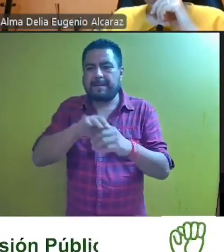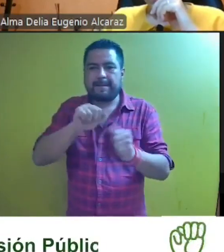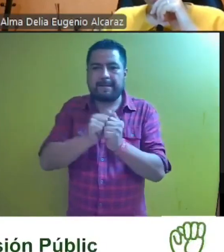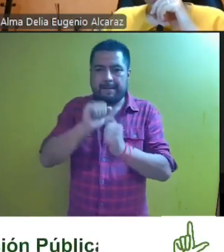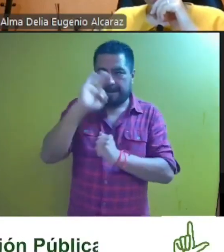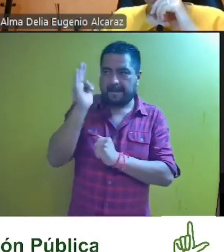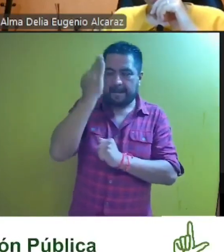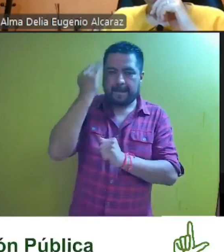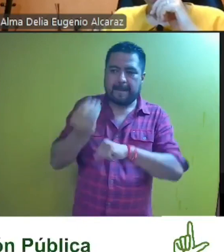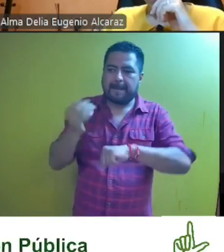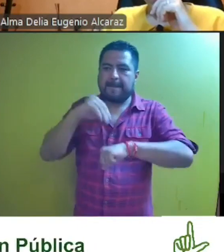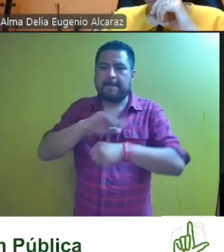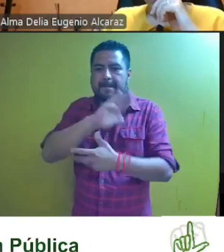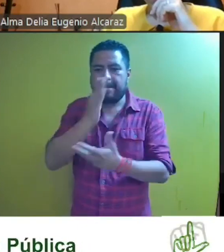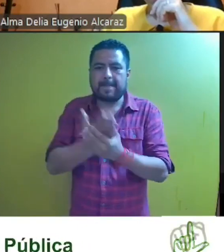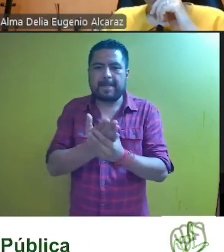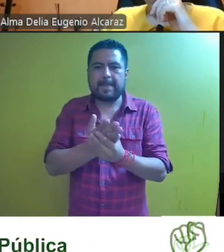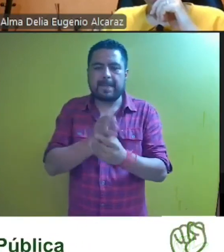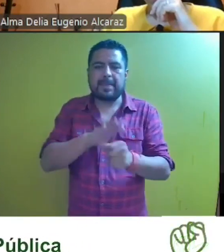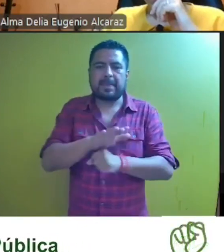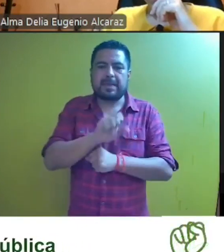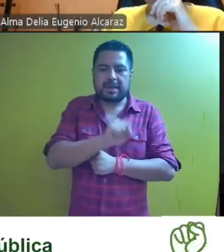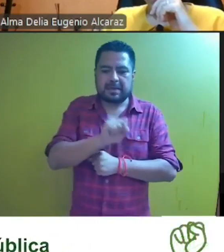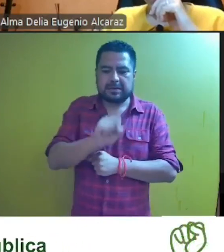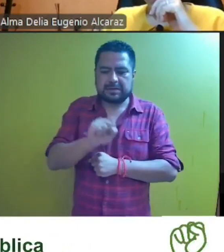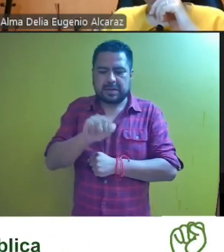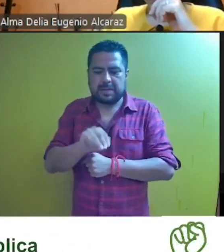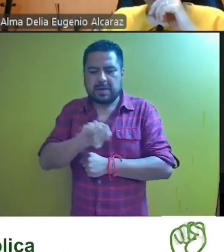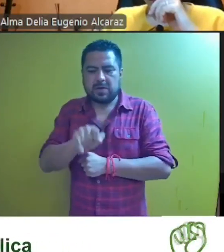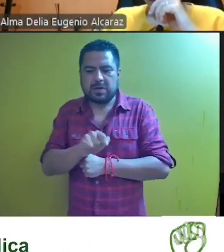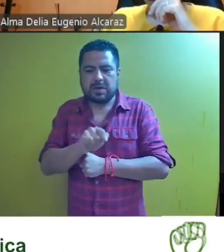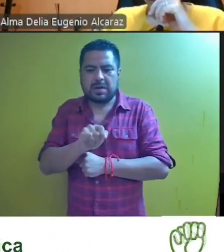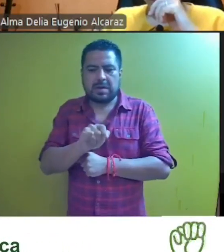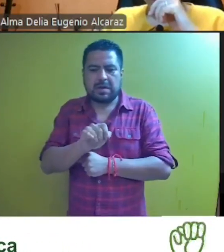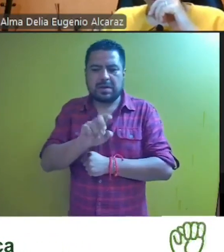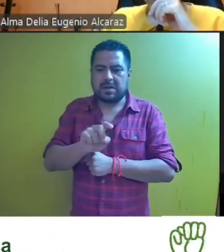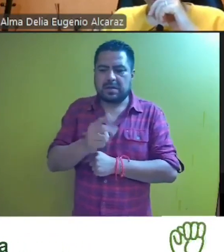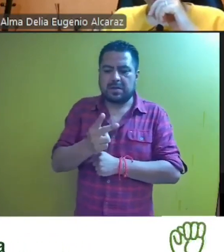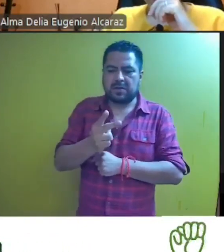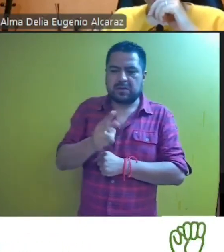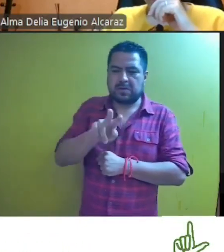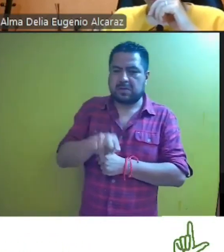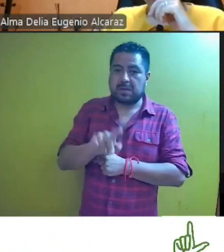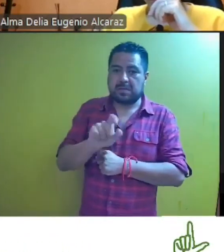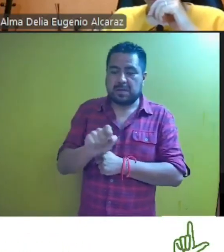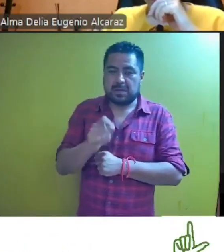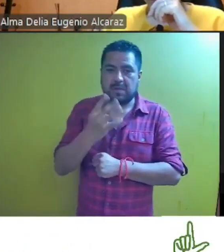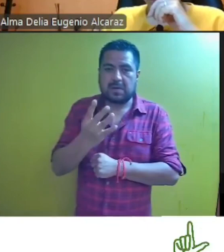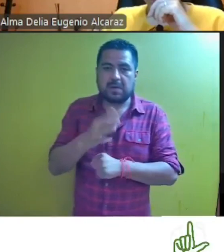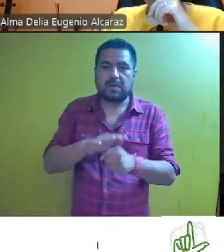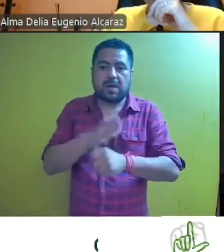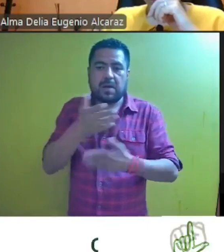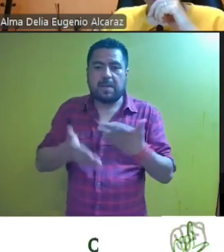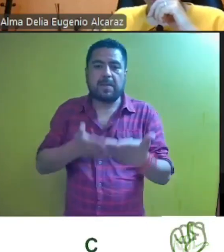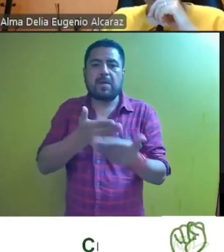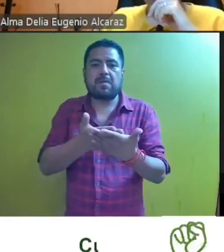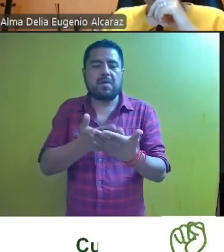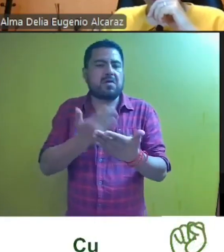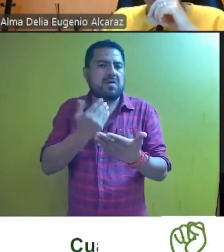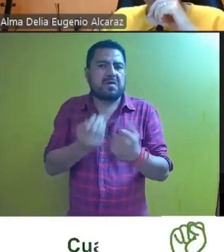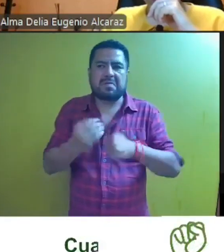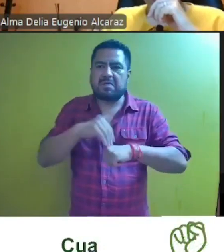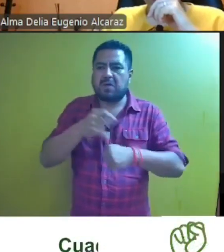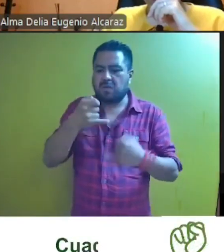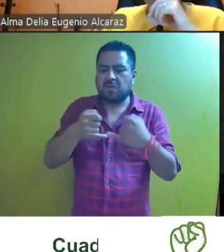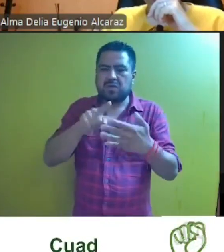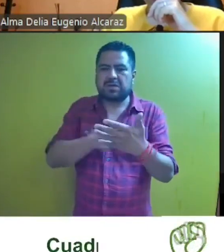federación emitida en el expediente SCM guión J.E. guión treinta y dos guión dos mil veinticuatro se propone declarar infundado el